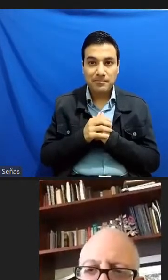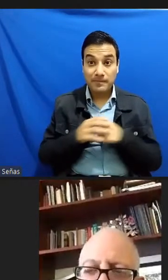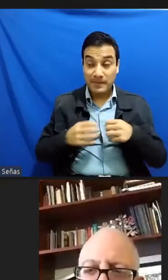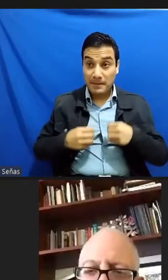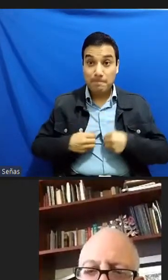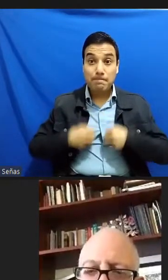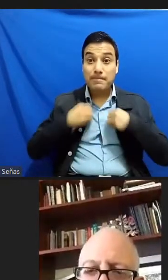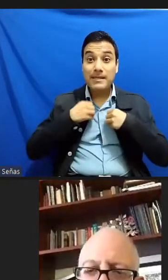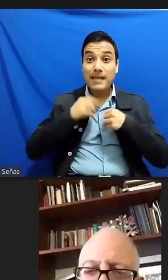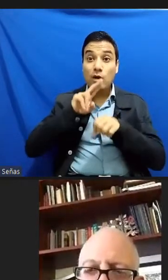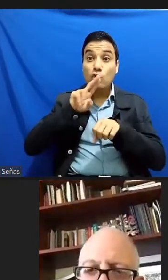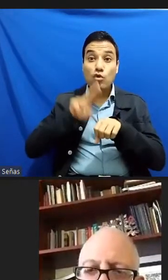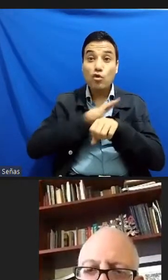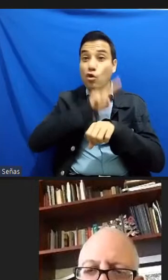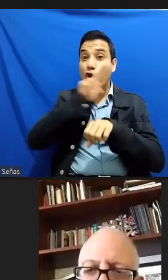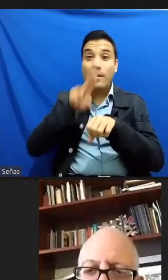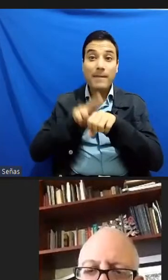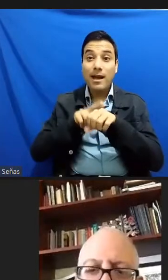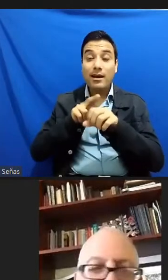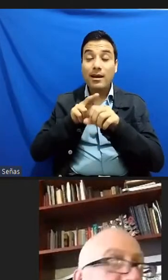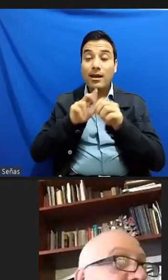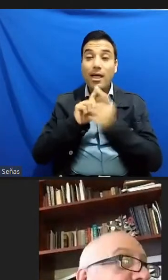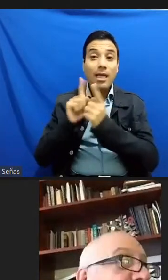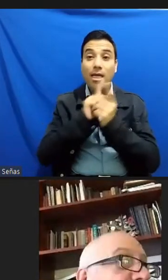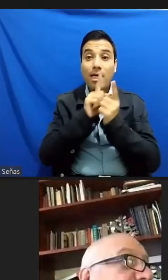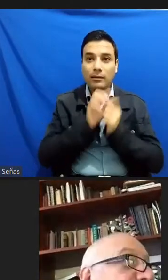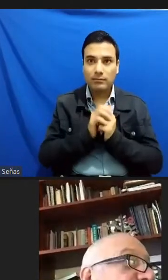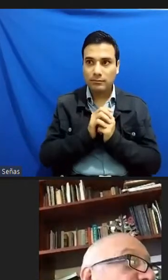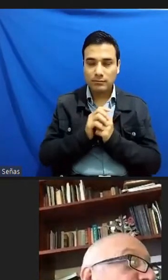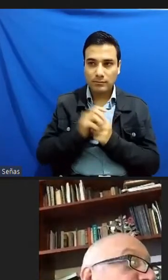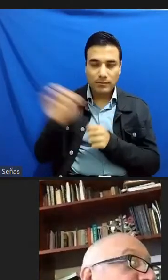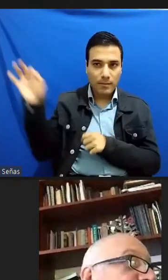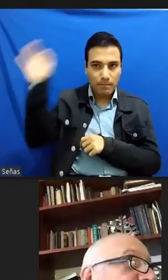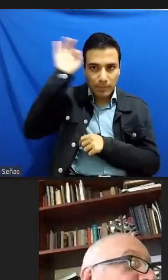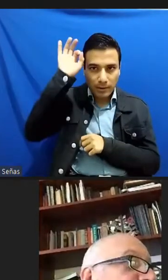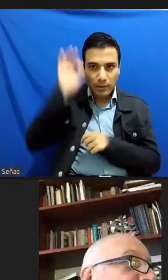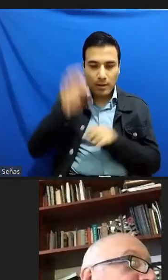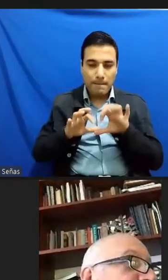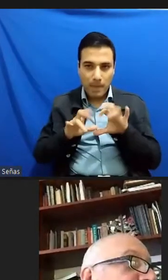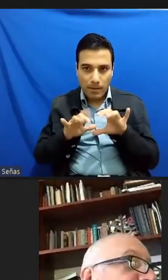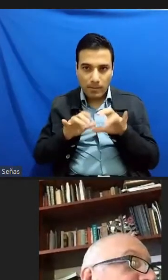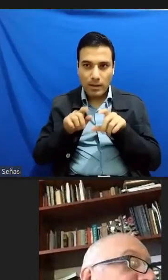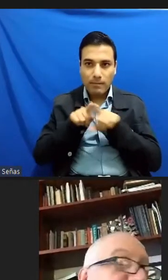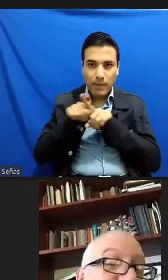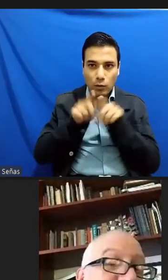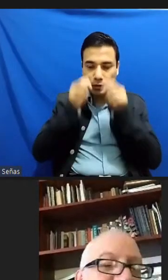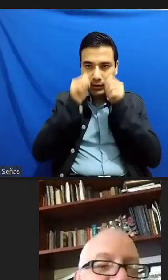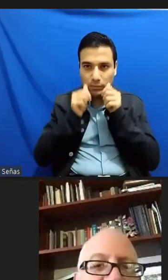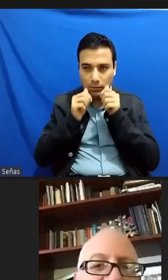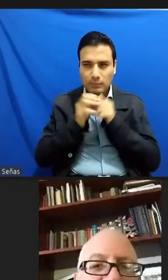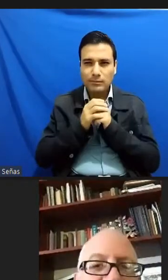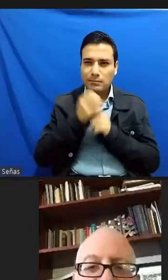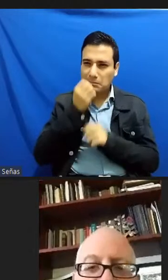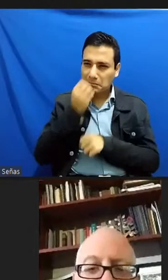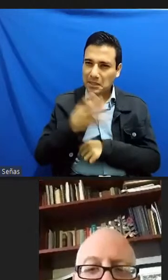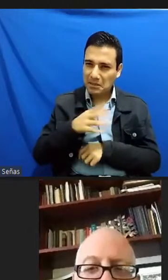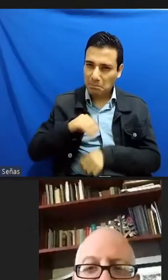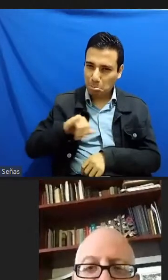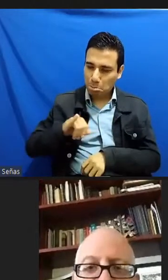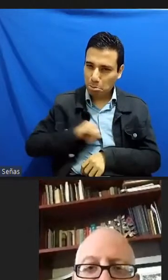normal por decirlo de alguna forma entonces lo que estaba haciendo la hermana con su hermano era tratar de traerlo al mundo